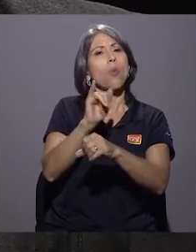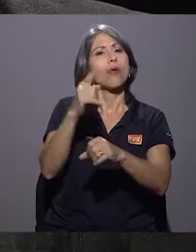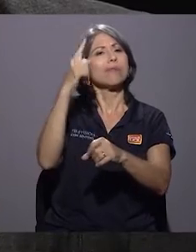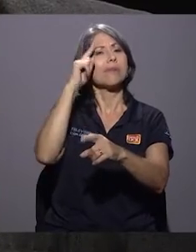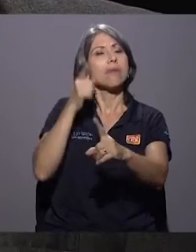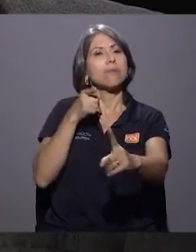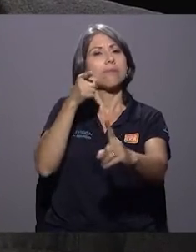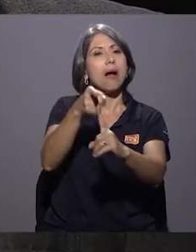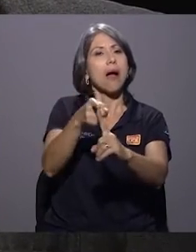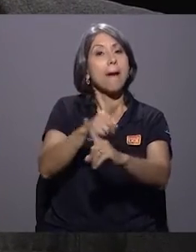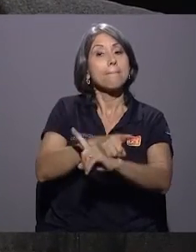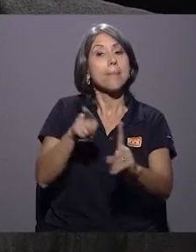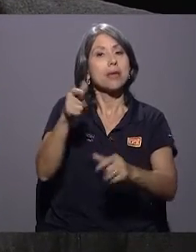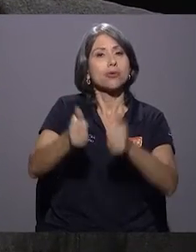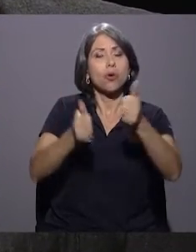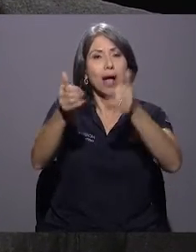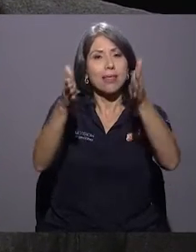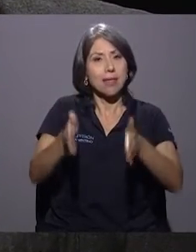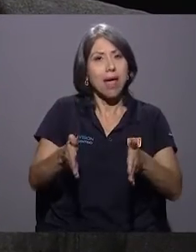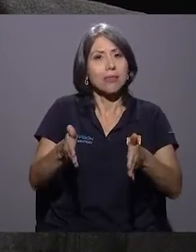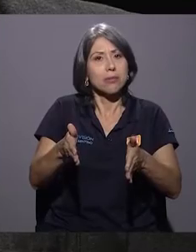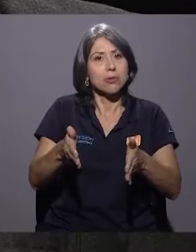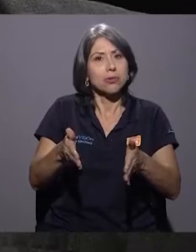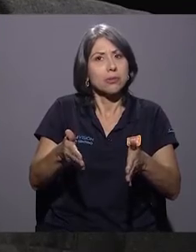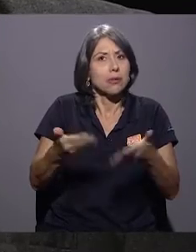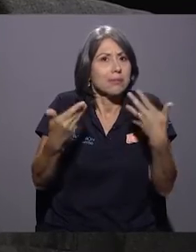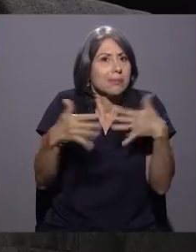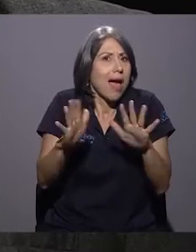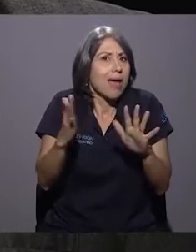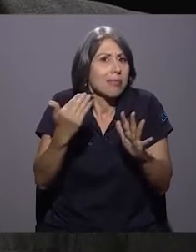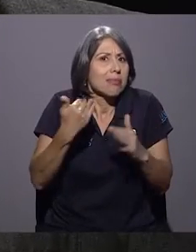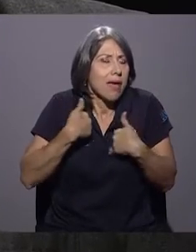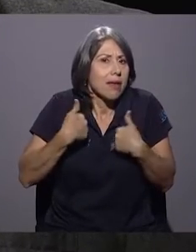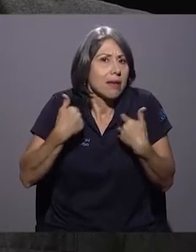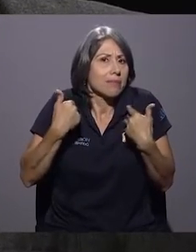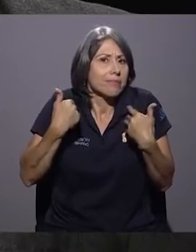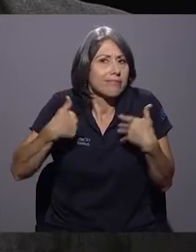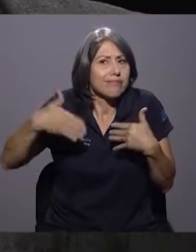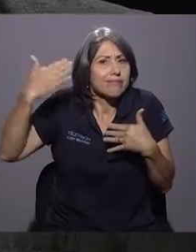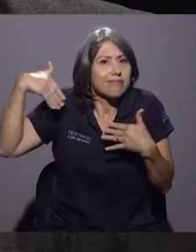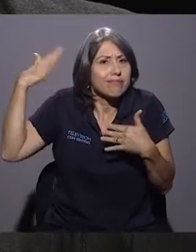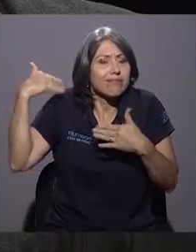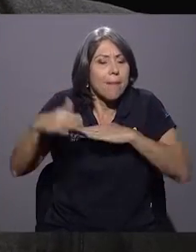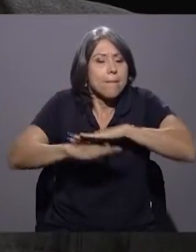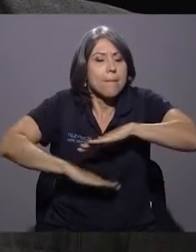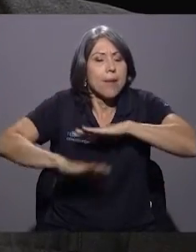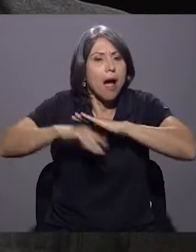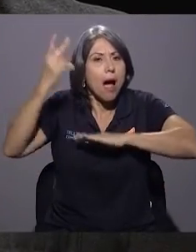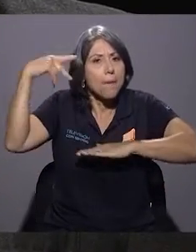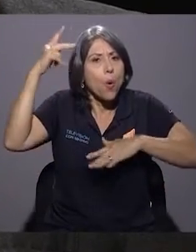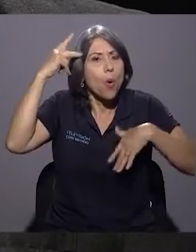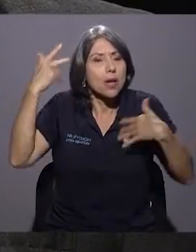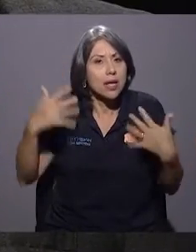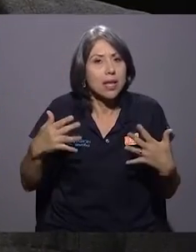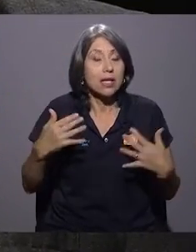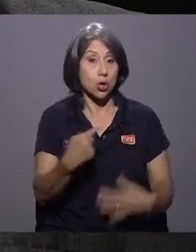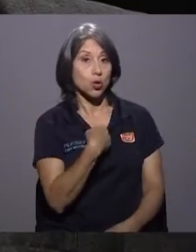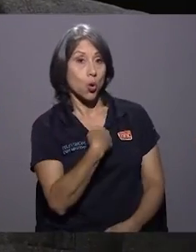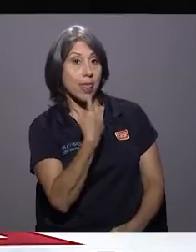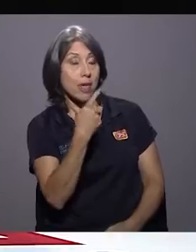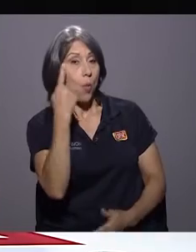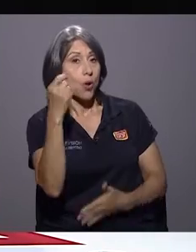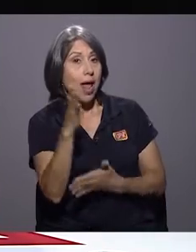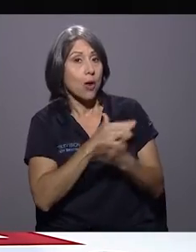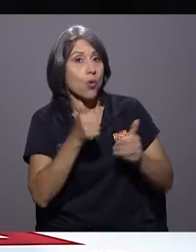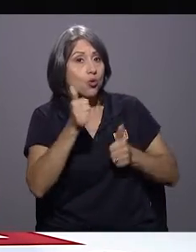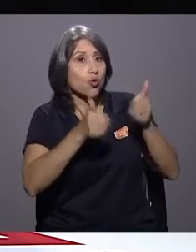pero son candidatos en muchas ocasiones que tienen ya una infraestructura política, al final de cuentas, ¿verdad? Te digo, porque hay candidatos